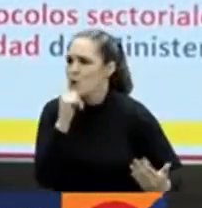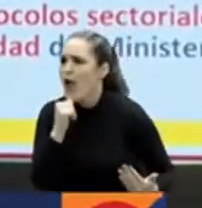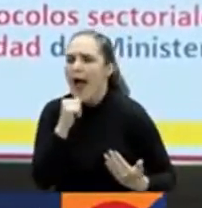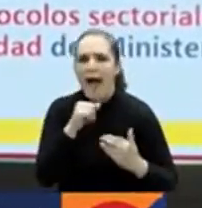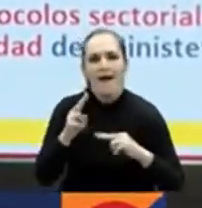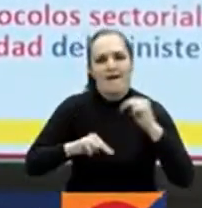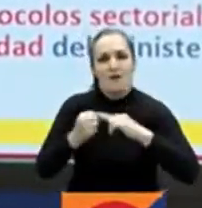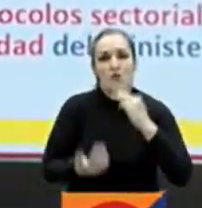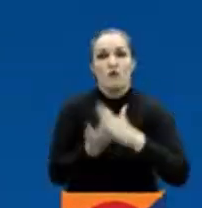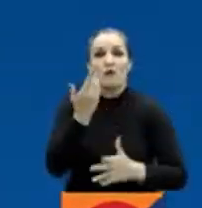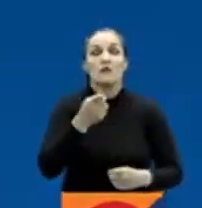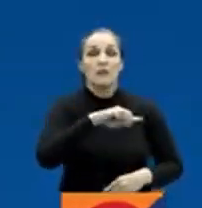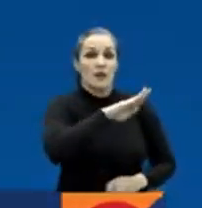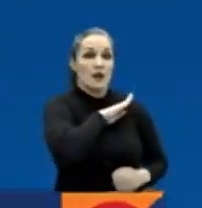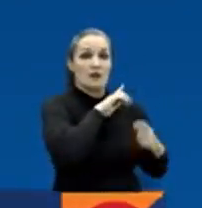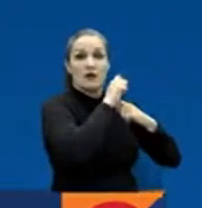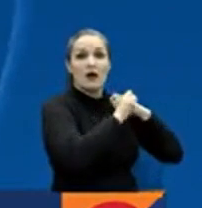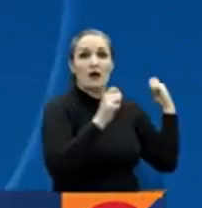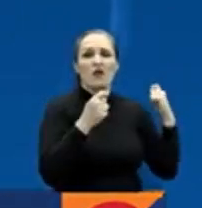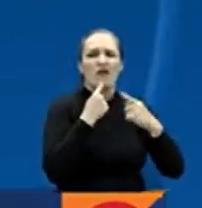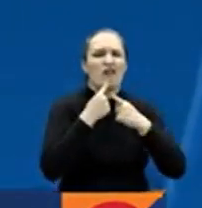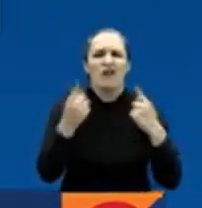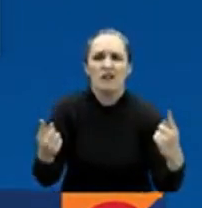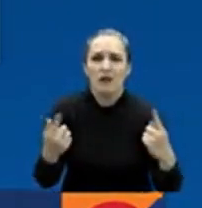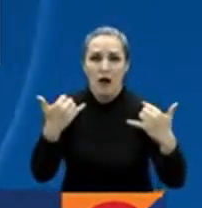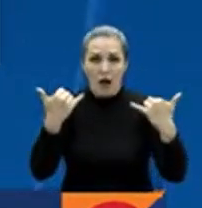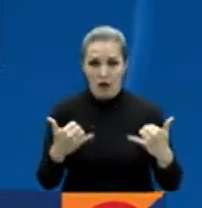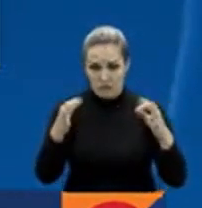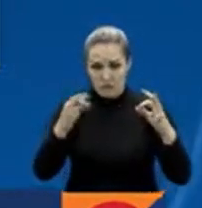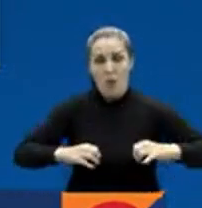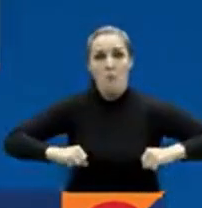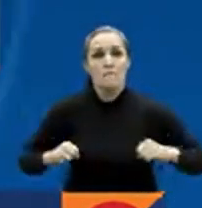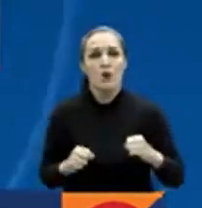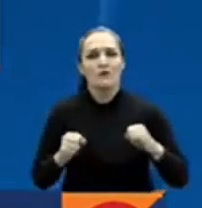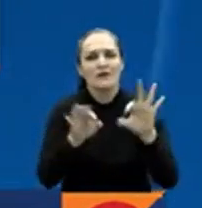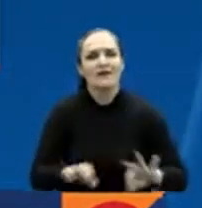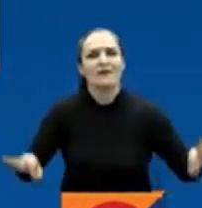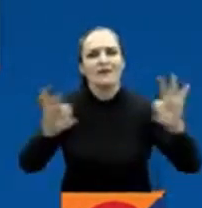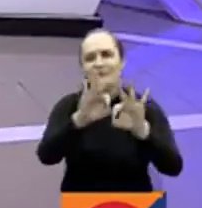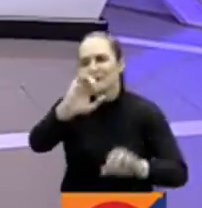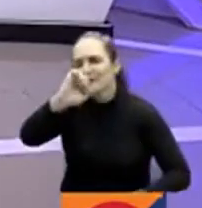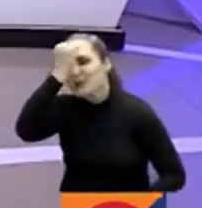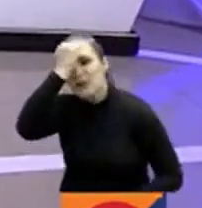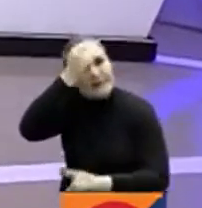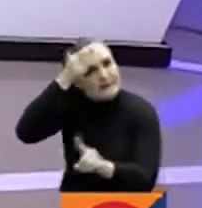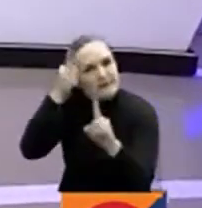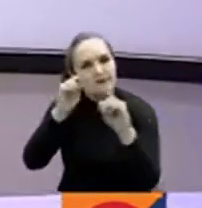alcaldesa de Bogotá, Claudia López, aseguró que no hay duda de que en Bogotá la educación es prioridad.